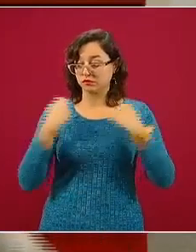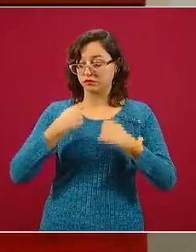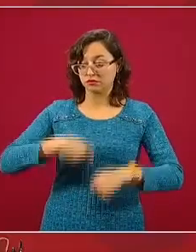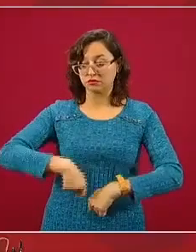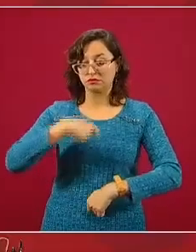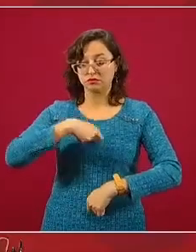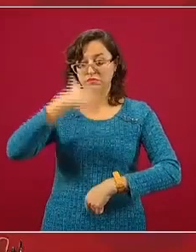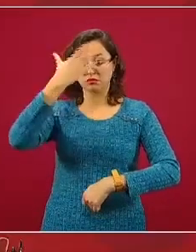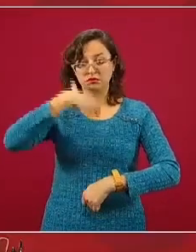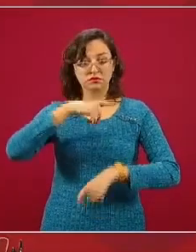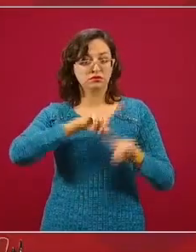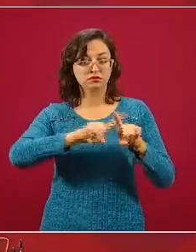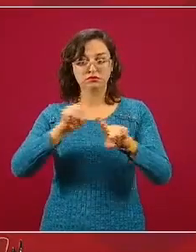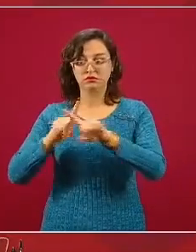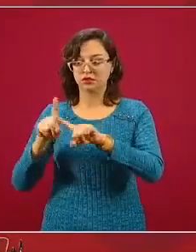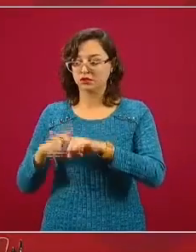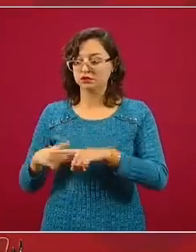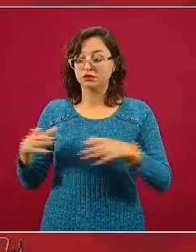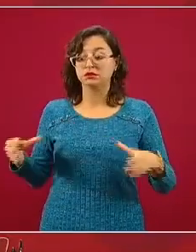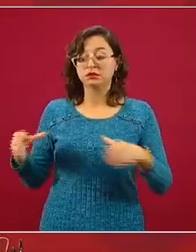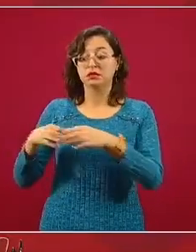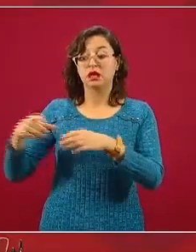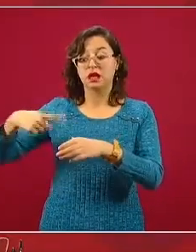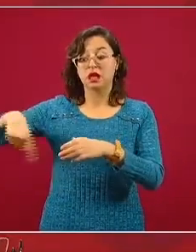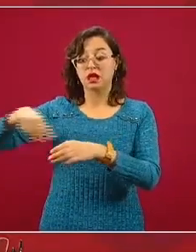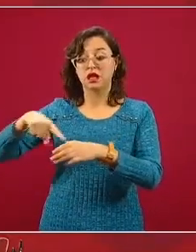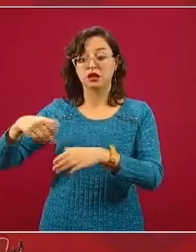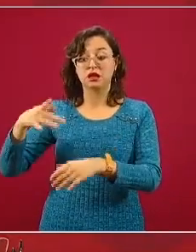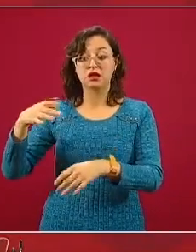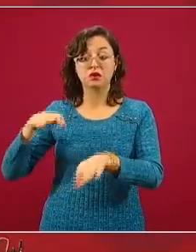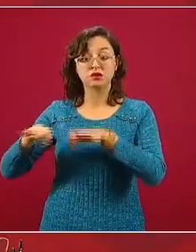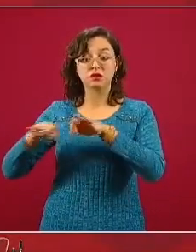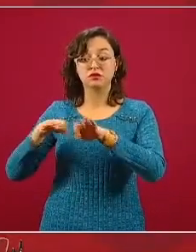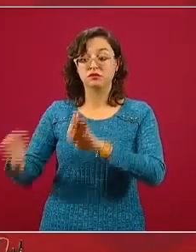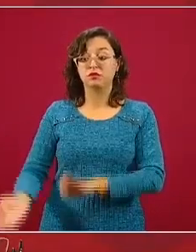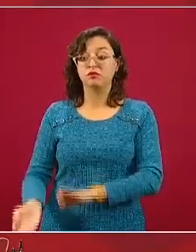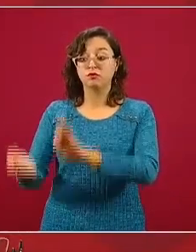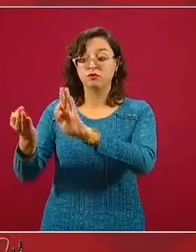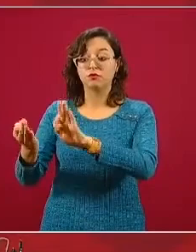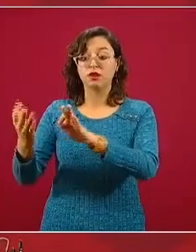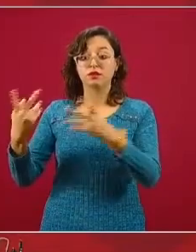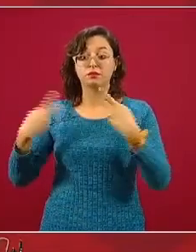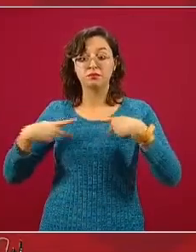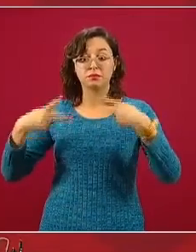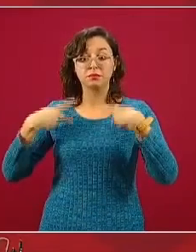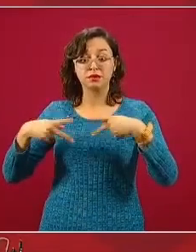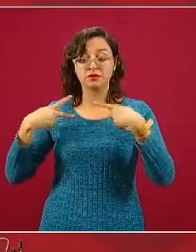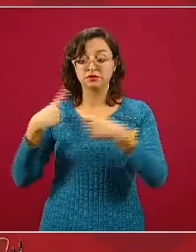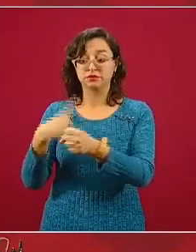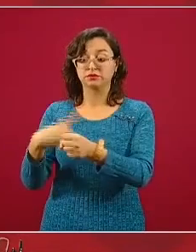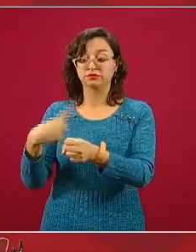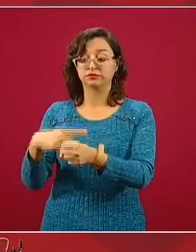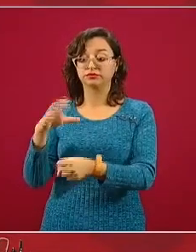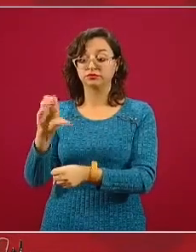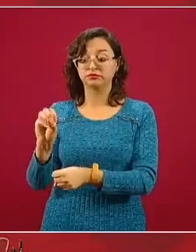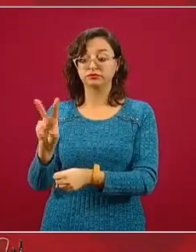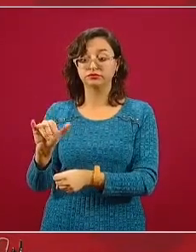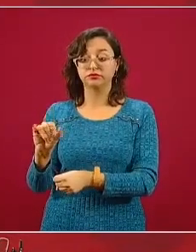clínico que labora junto o directamente frente a los pacientes, las personas enfermas de COVID,